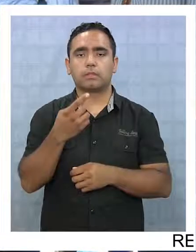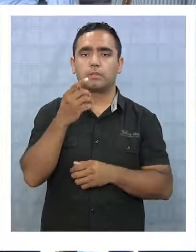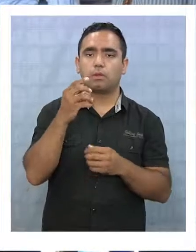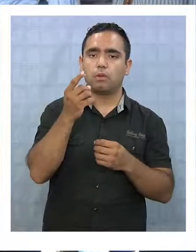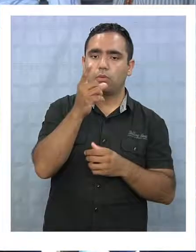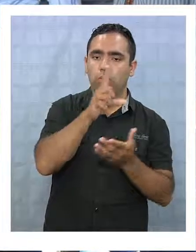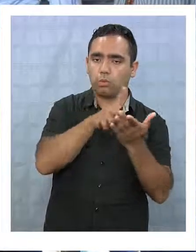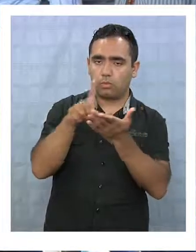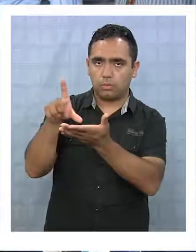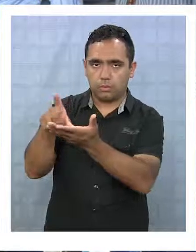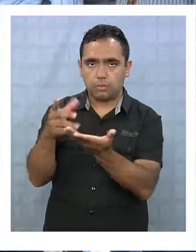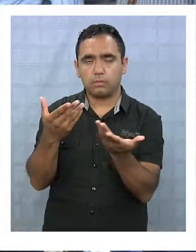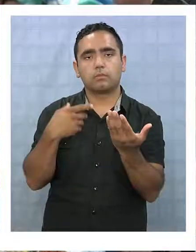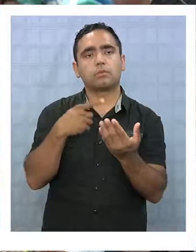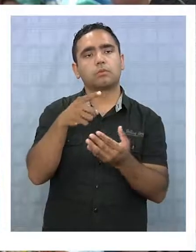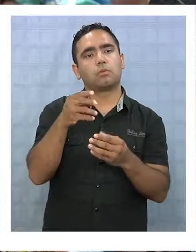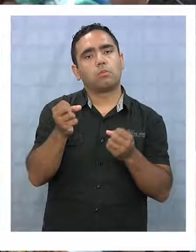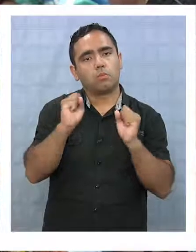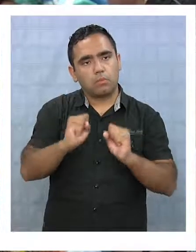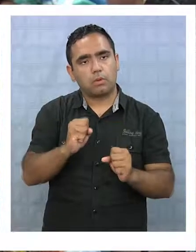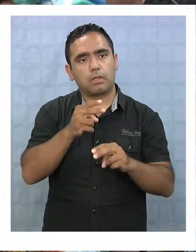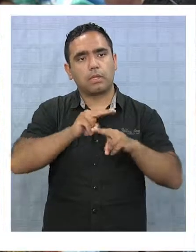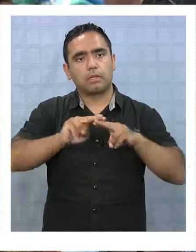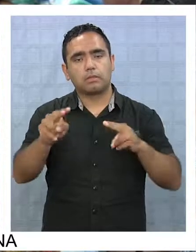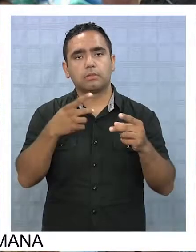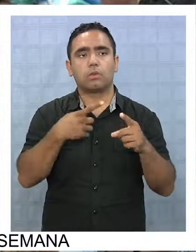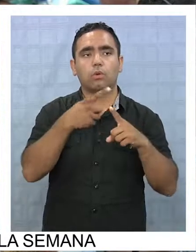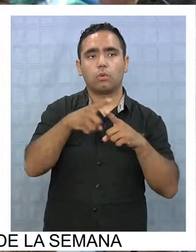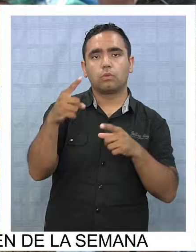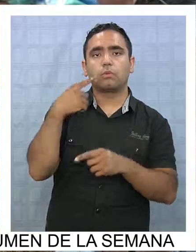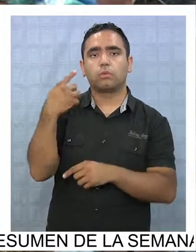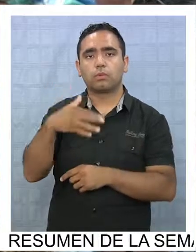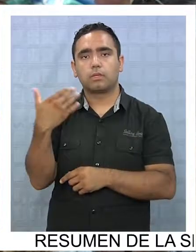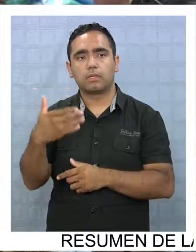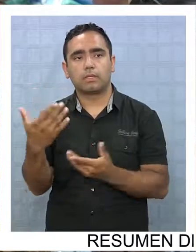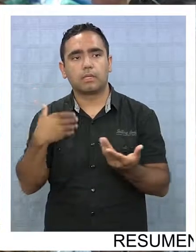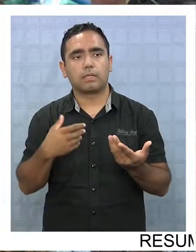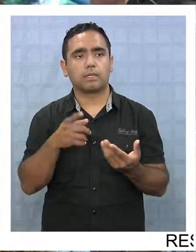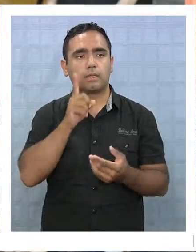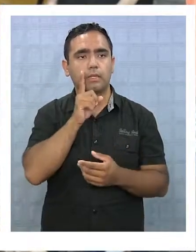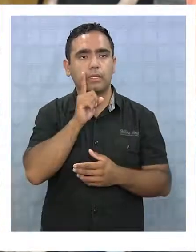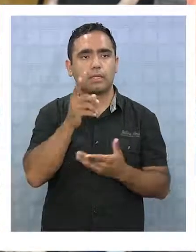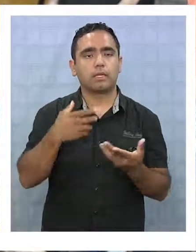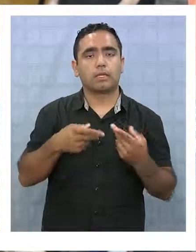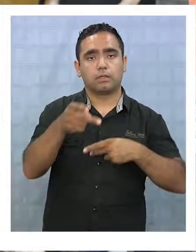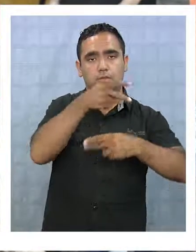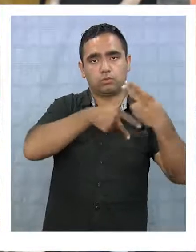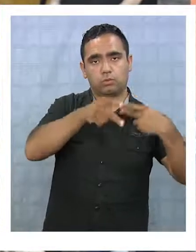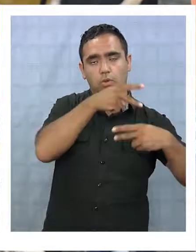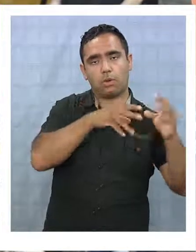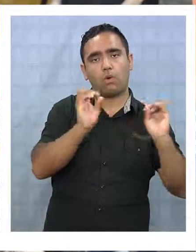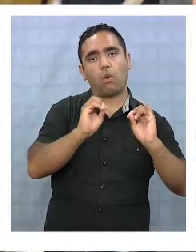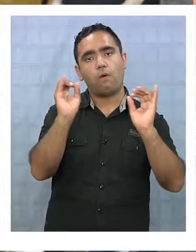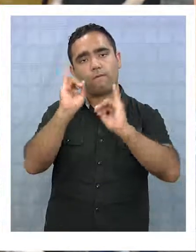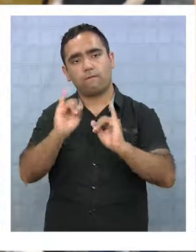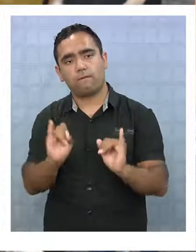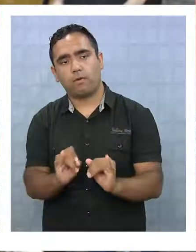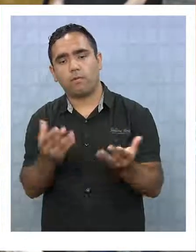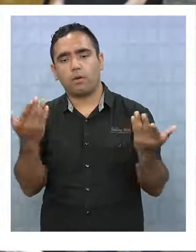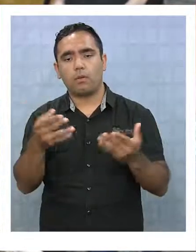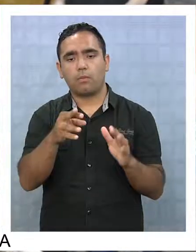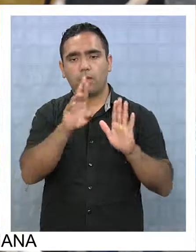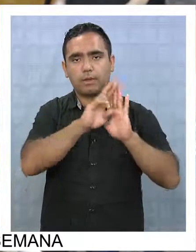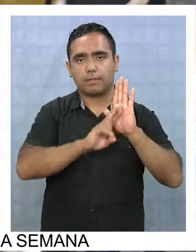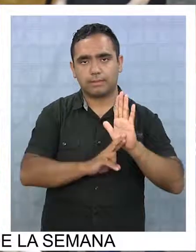entrega un plus para poder explotar otros aspectos que estos lugares tienen, como su historia o la forma en que estas recetas